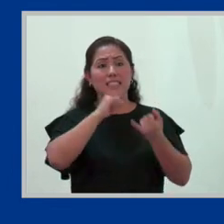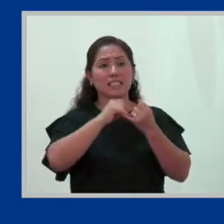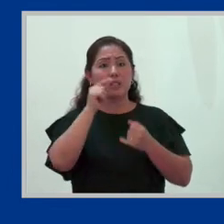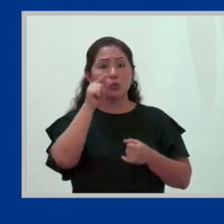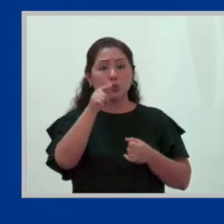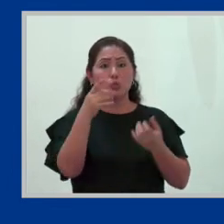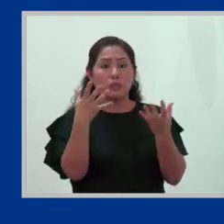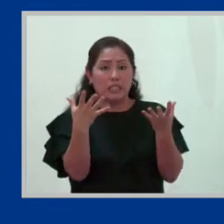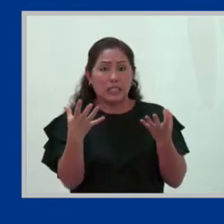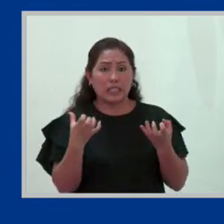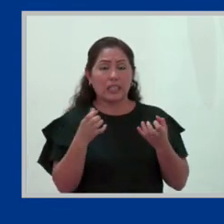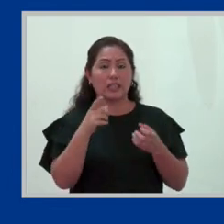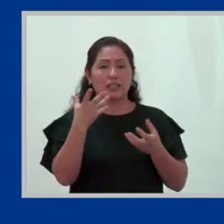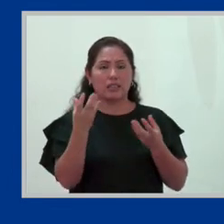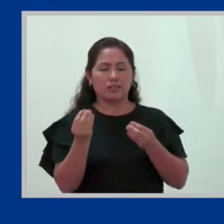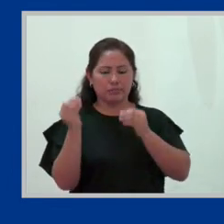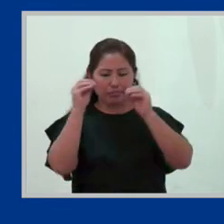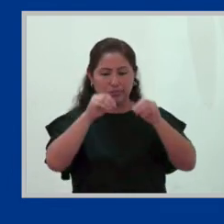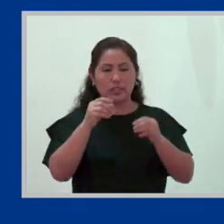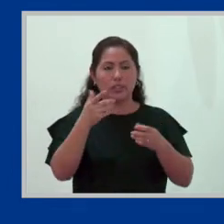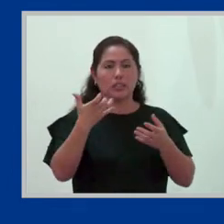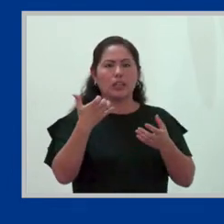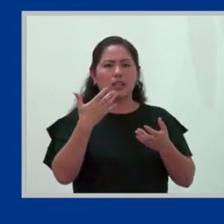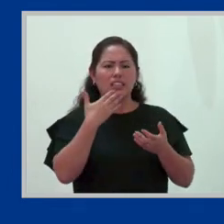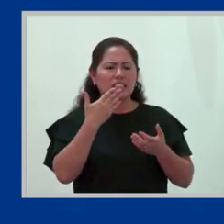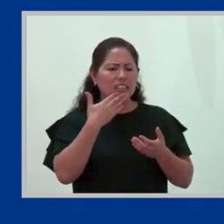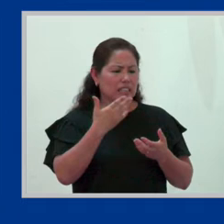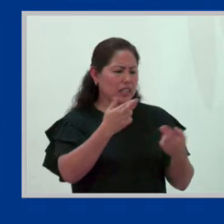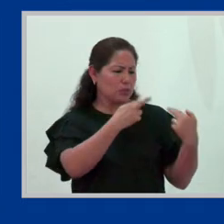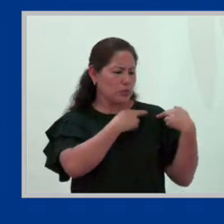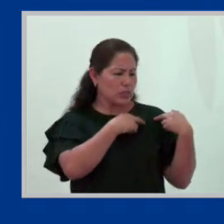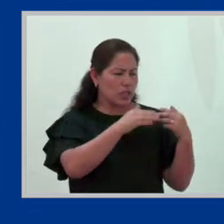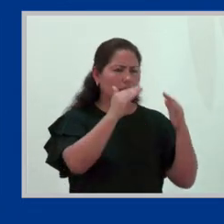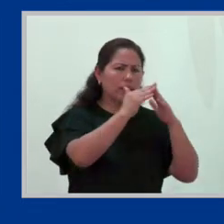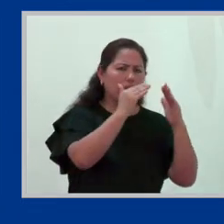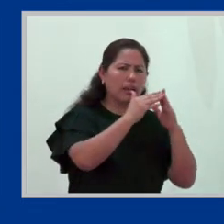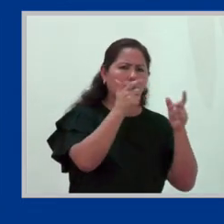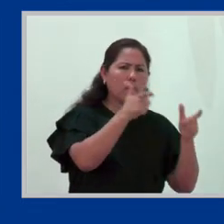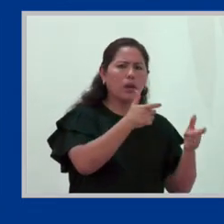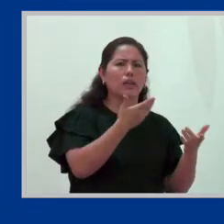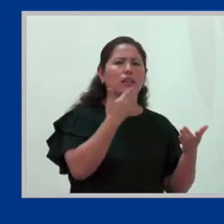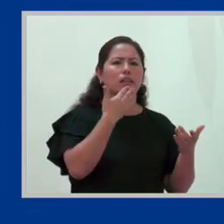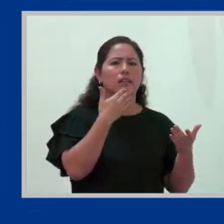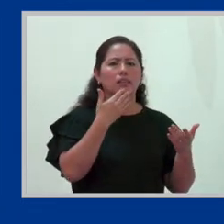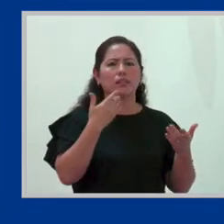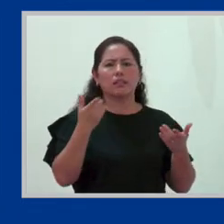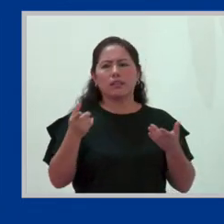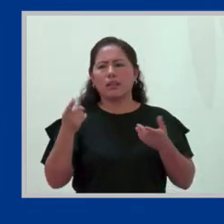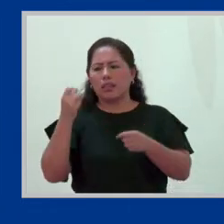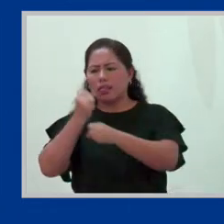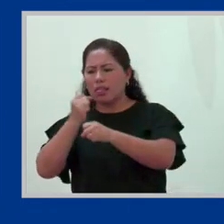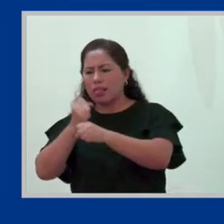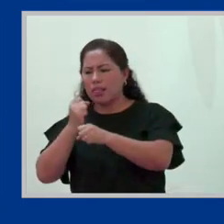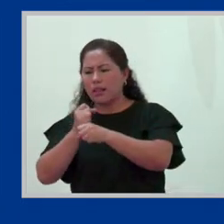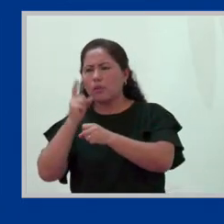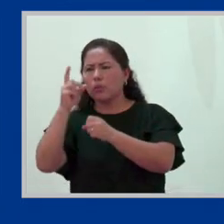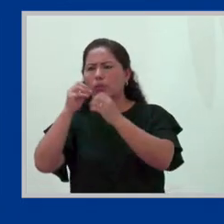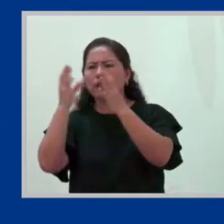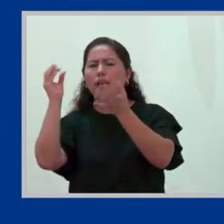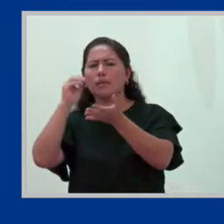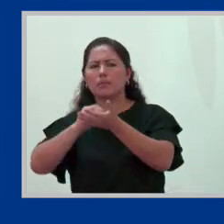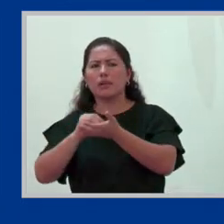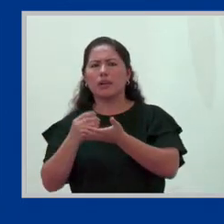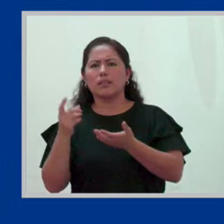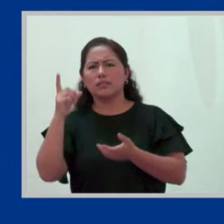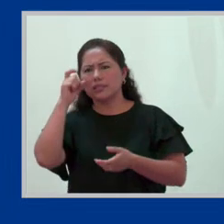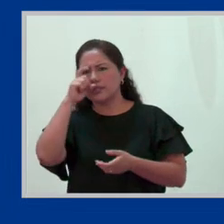quieres ocuparte de los cuidados de tu casa, eso supone que tengas que trabajar un día más, que no